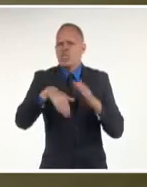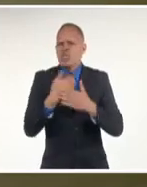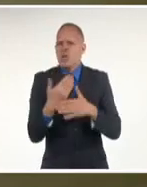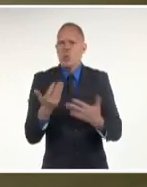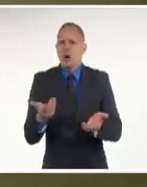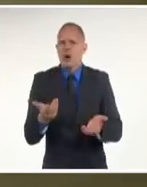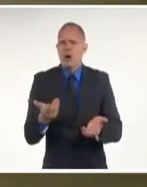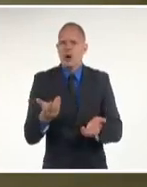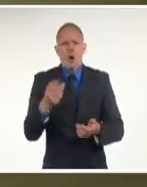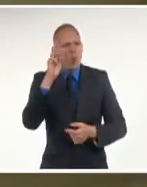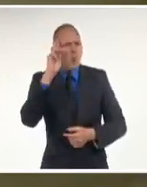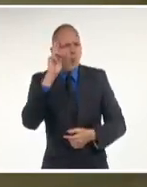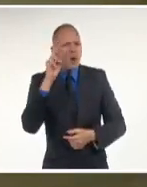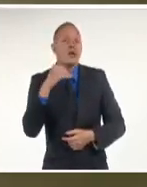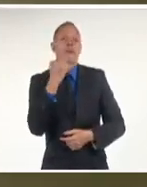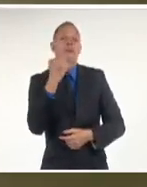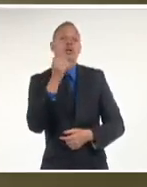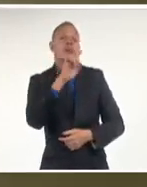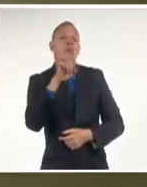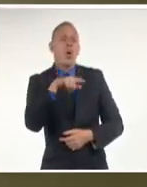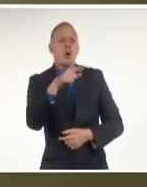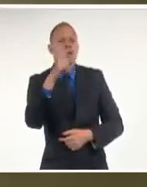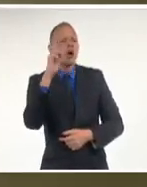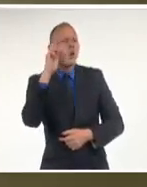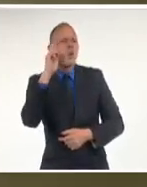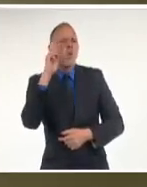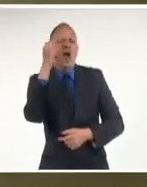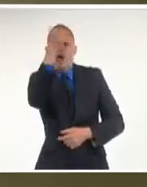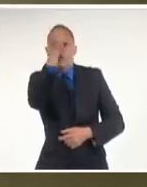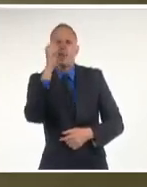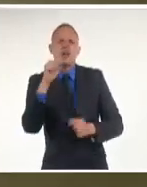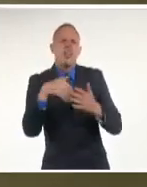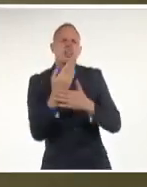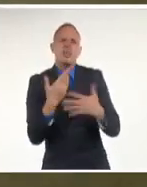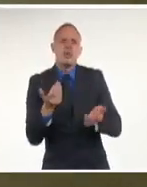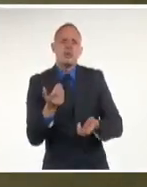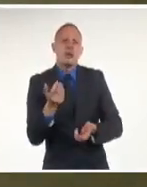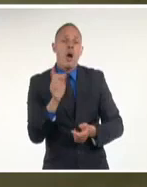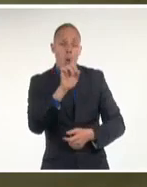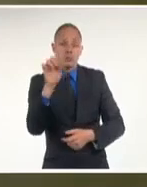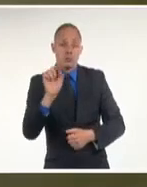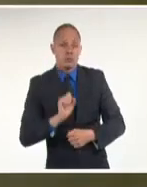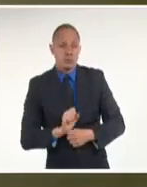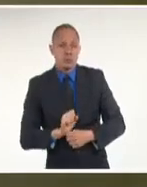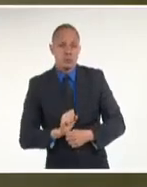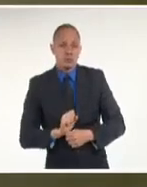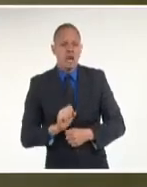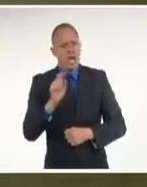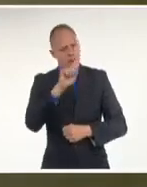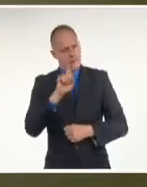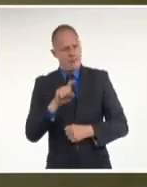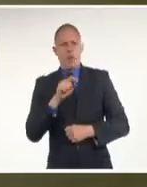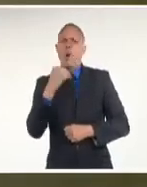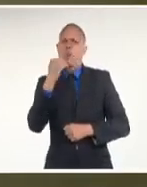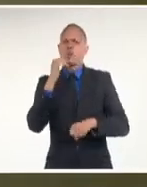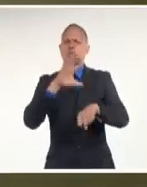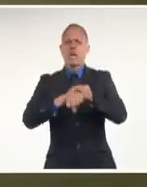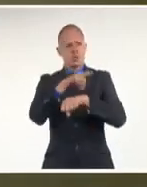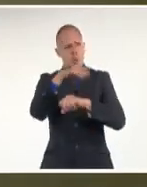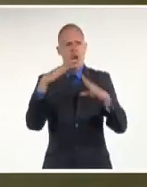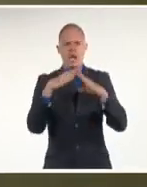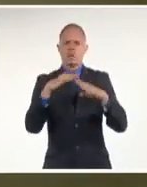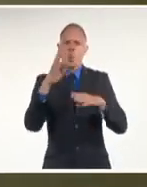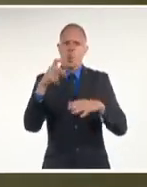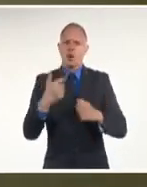¿Cuánto fue el día? Cero, no sé. Domingo 11. Ajá. ¿Cuándo te desludo la policía en tu domicilio?